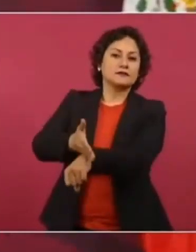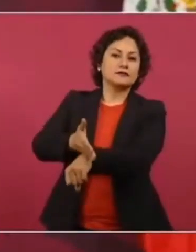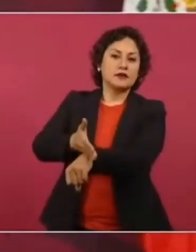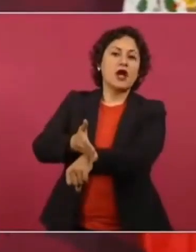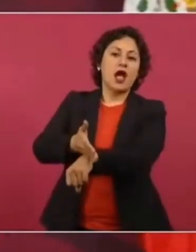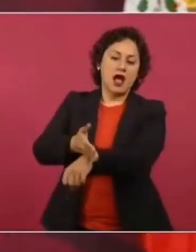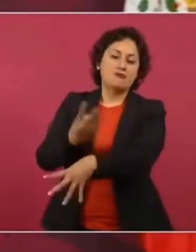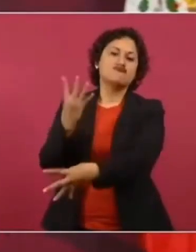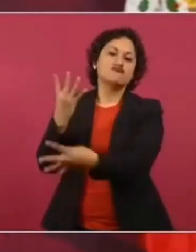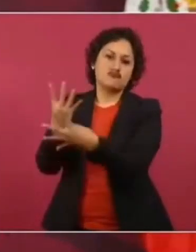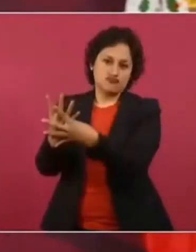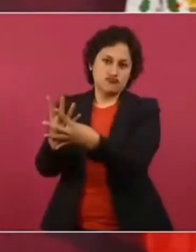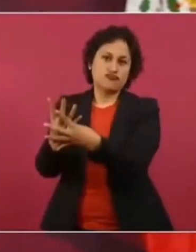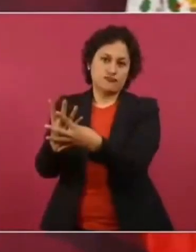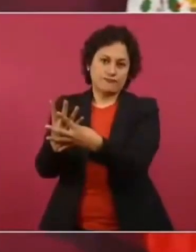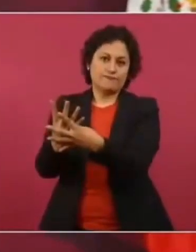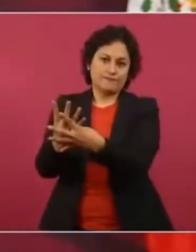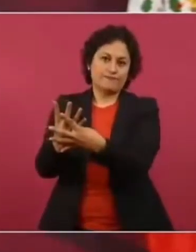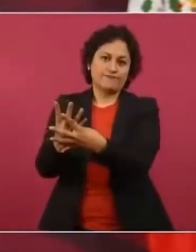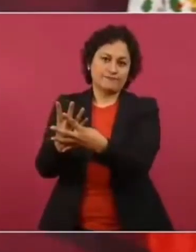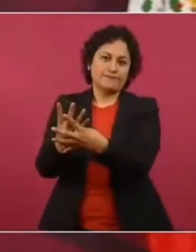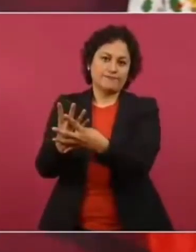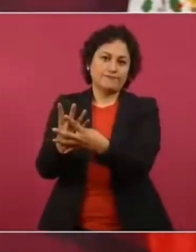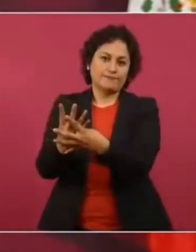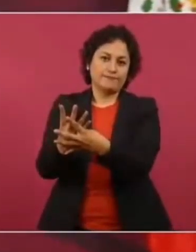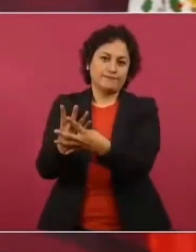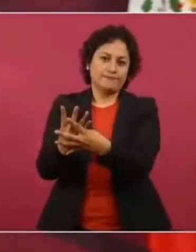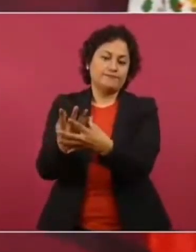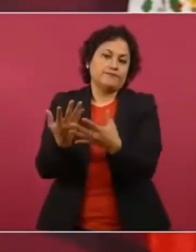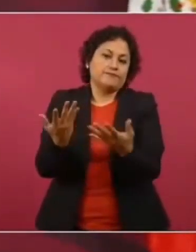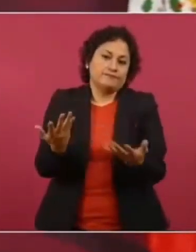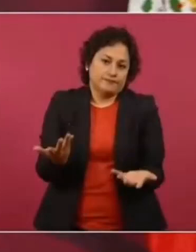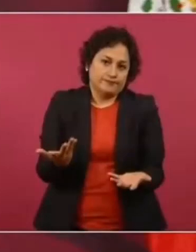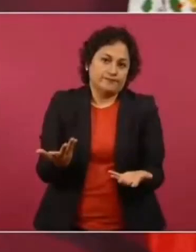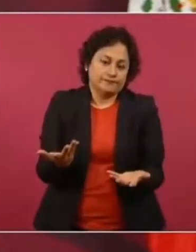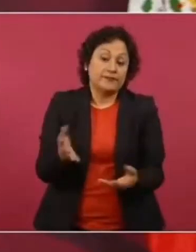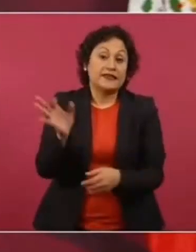si los meten a la cárcel, pues tienen que pagar.